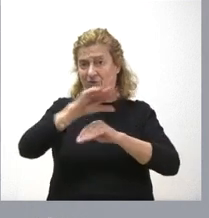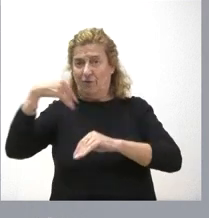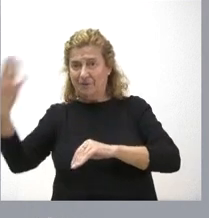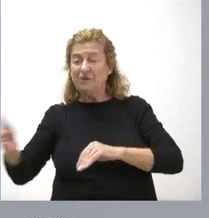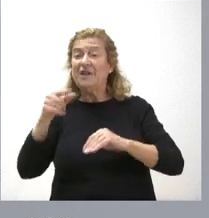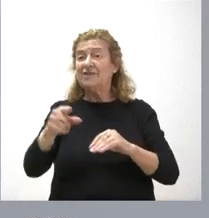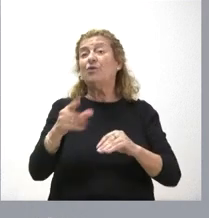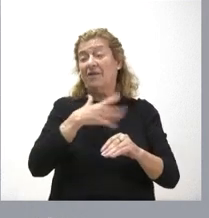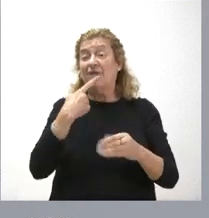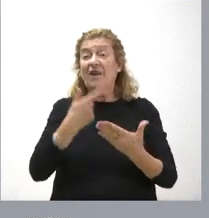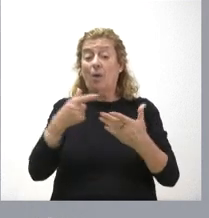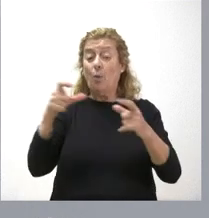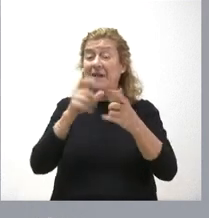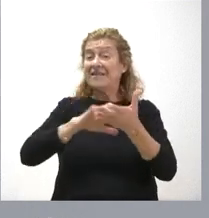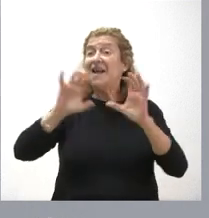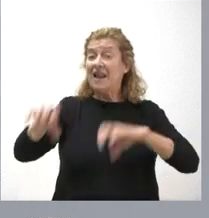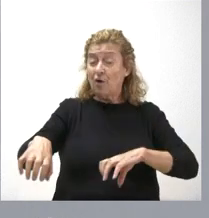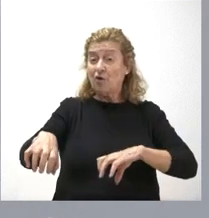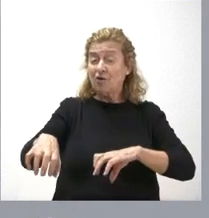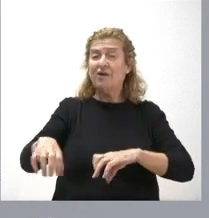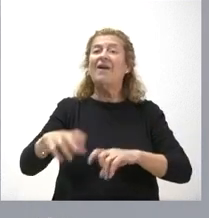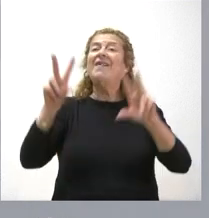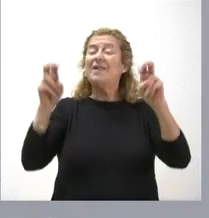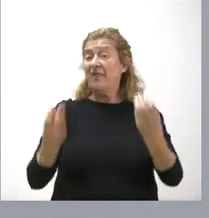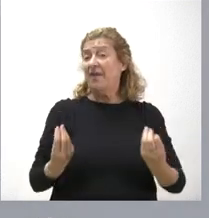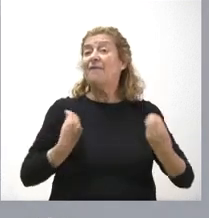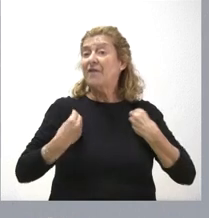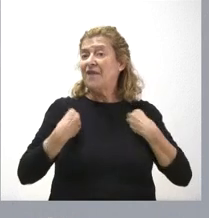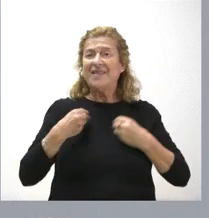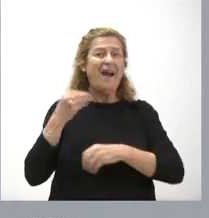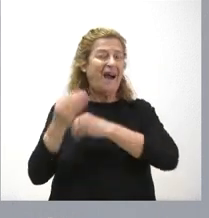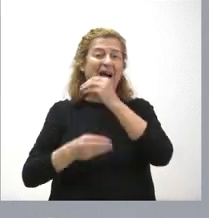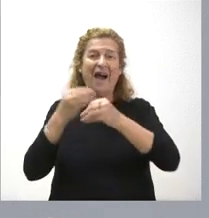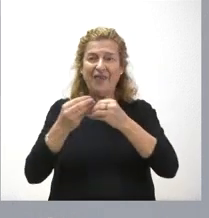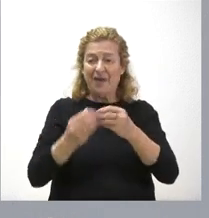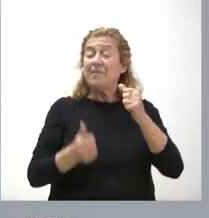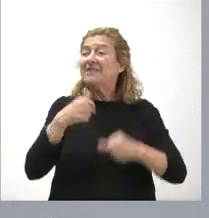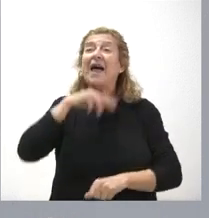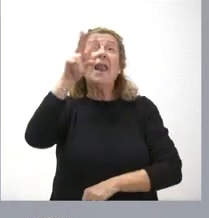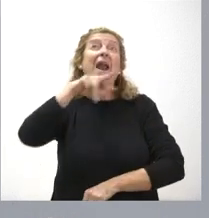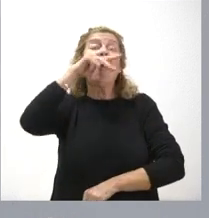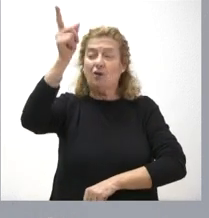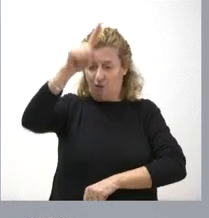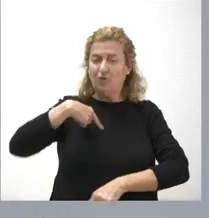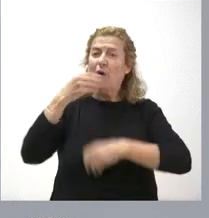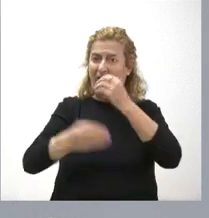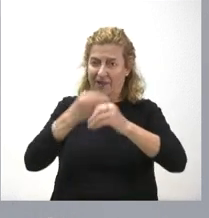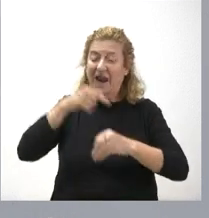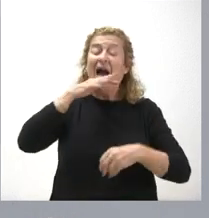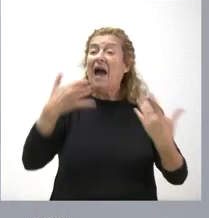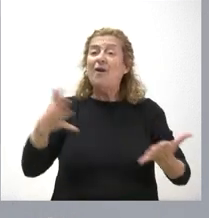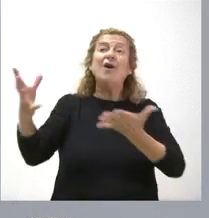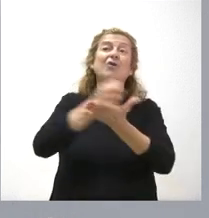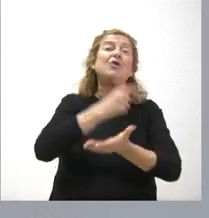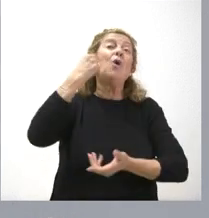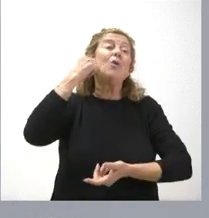Esto pone de manifiesto que la Junta de Castilla y León en materia de vivienda hace más de lo que habla. En el momento en que estamos acostumbrados a